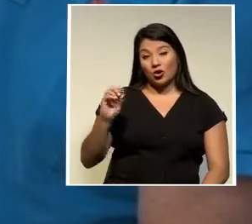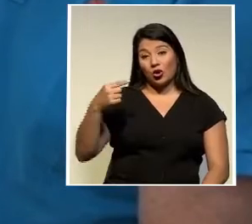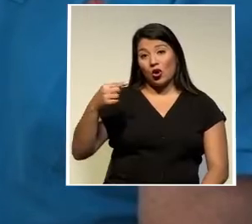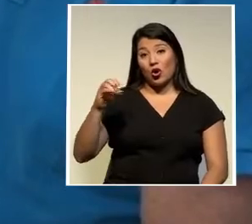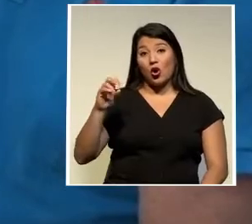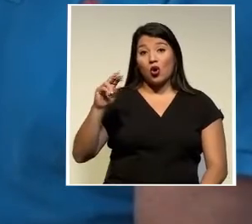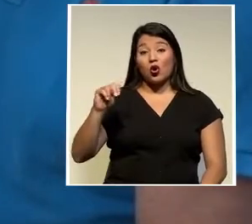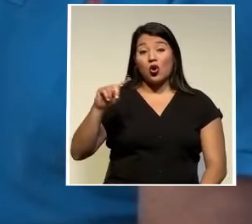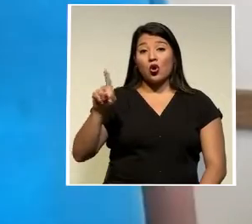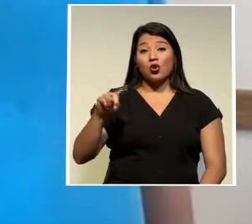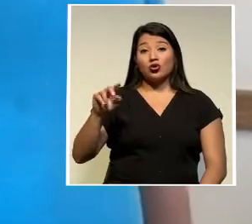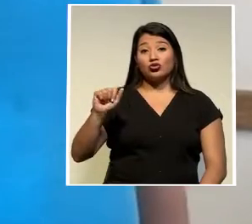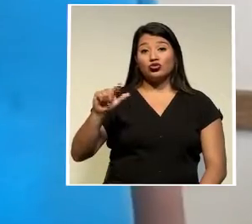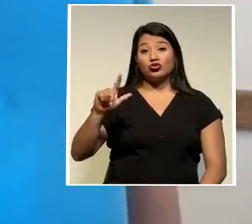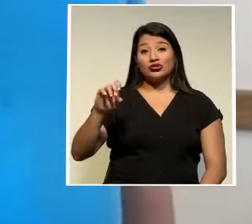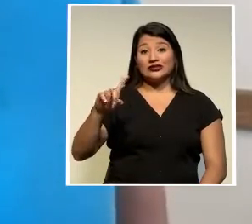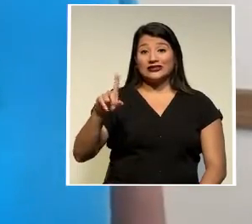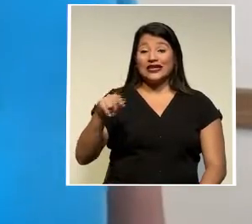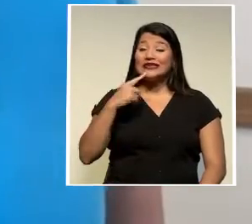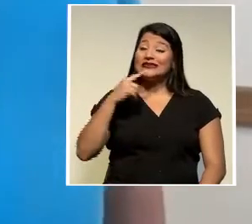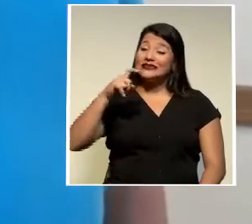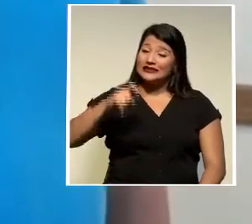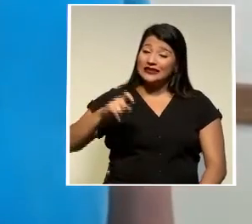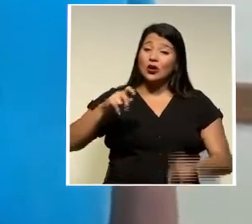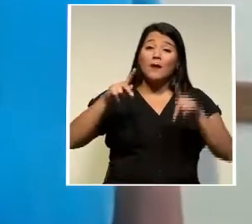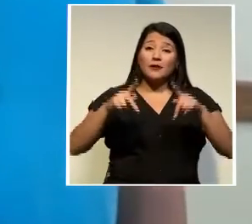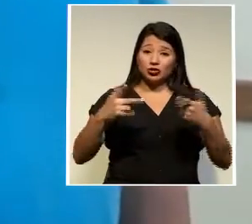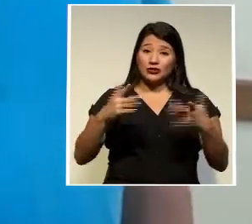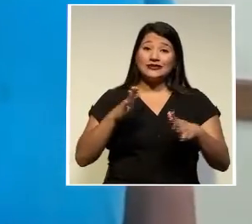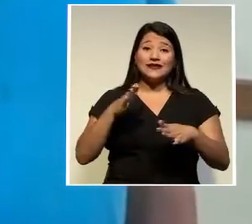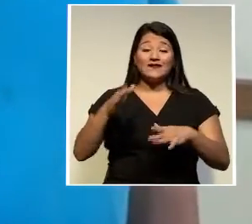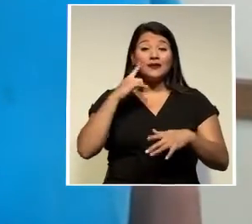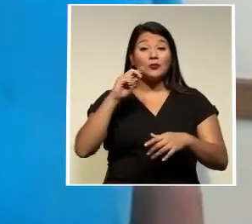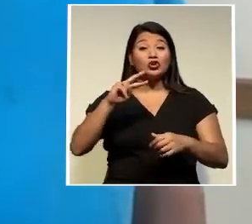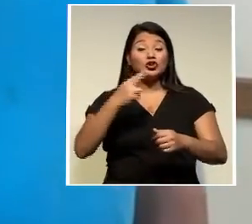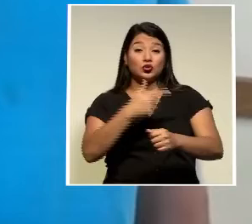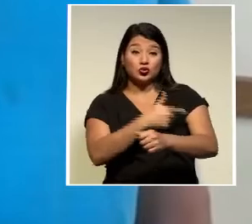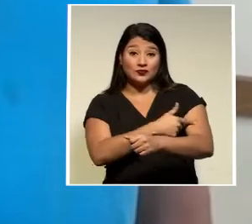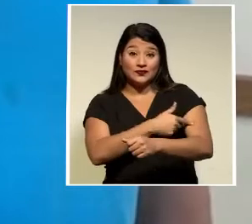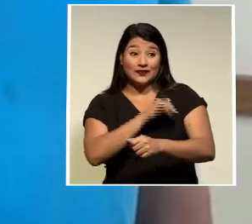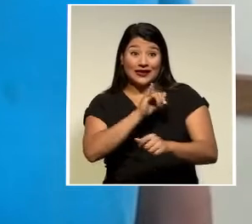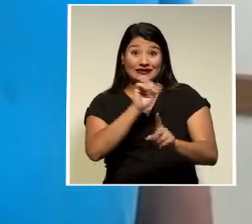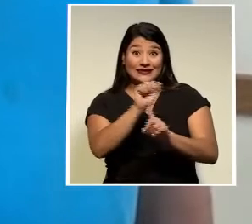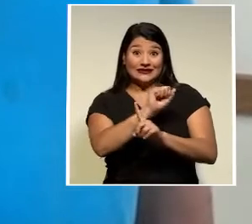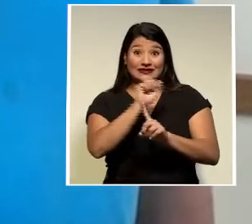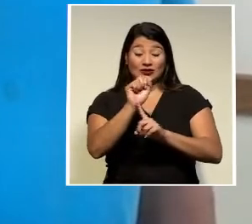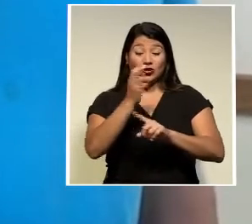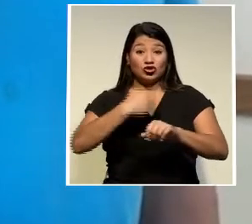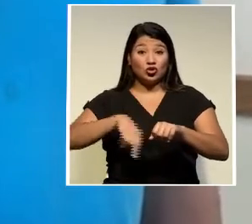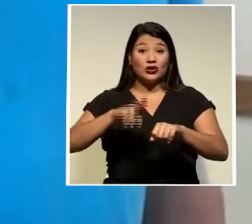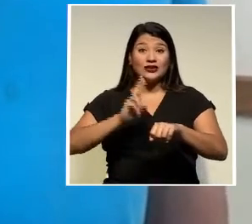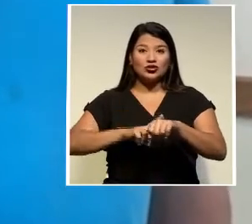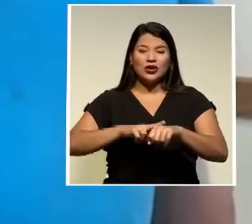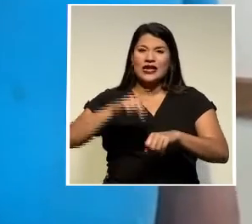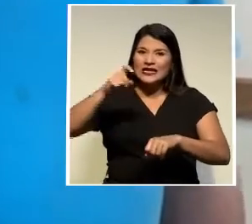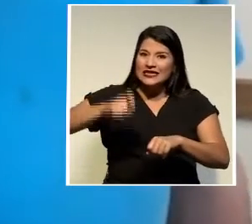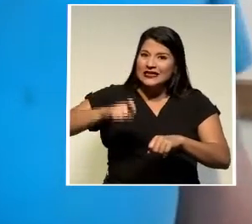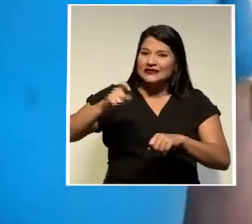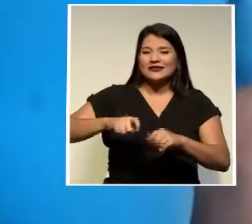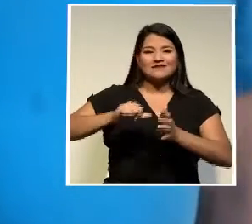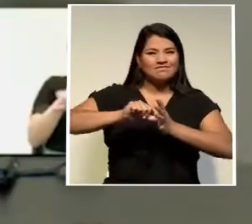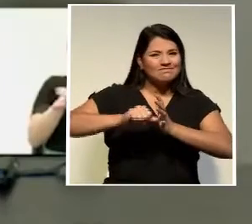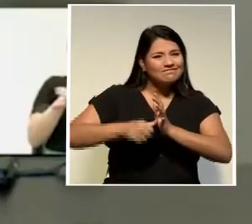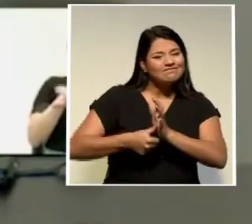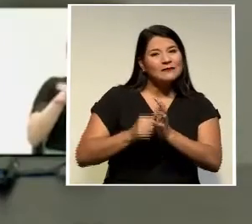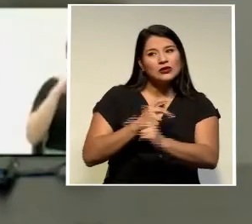que la población se aplique pronto su segunda dosis Este panorama nacional que les explico amerita reforzar medidas de prevención en todo